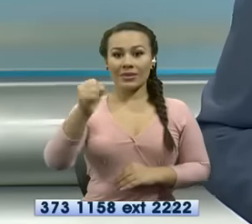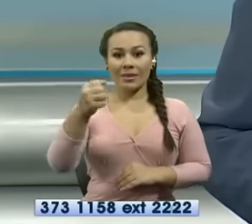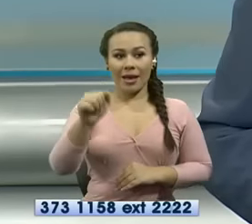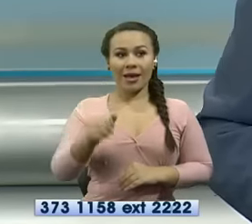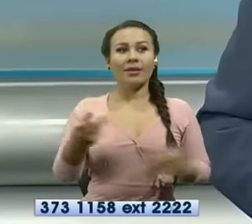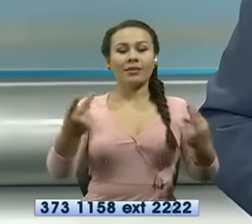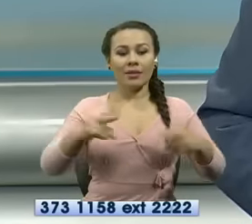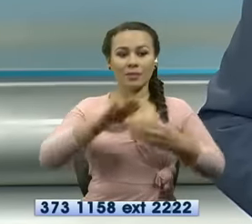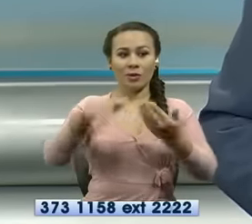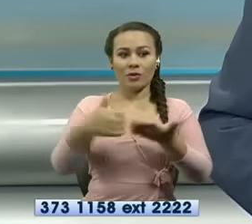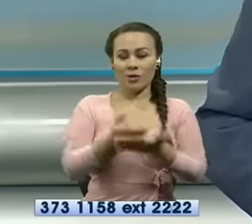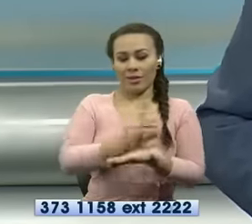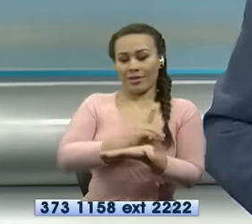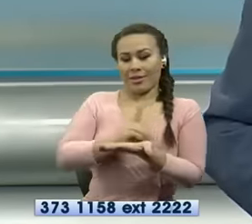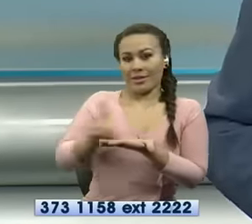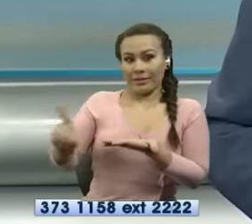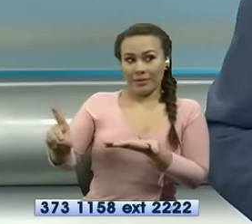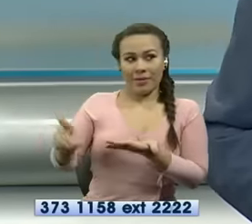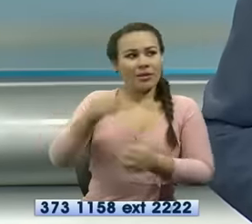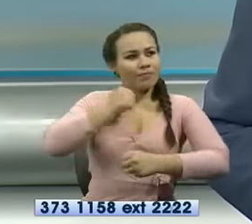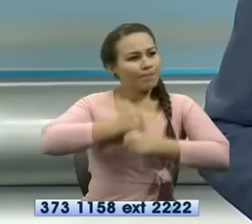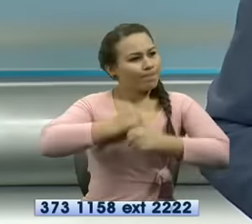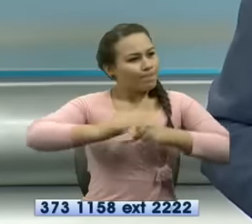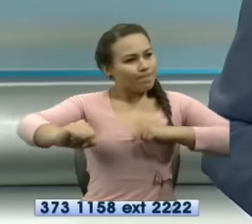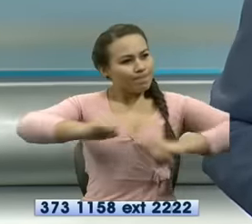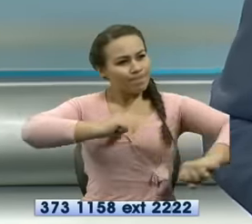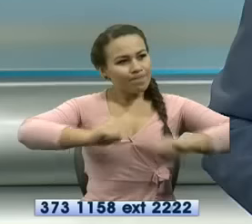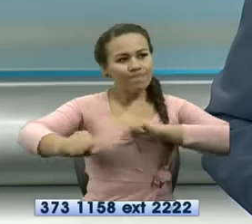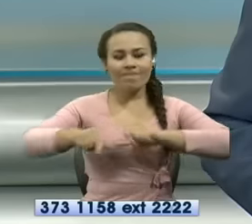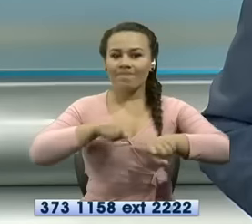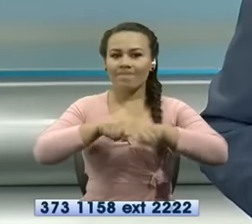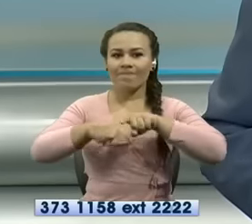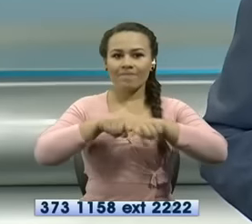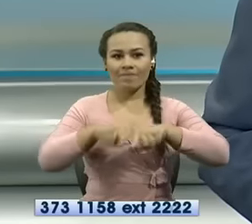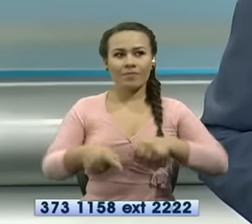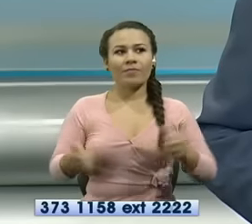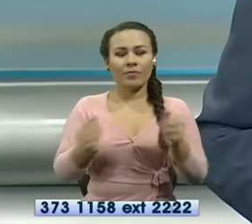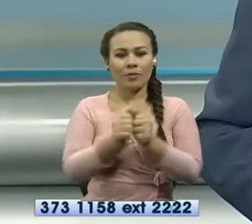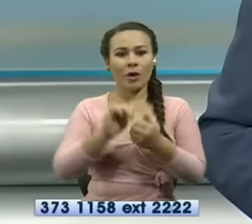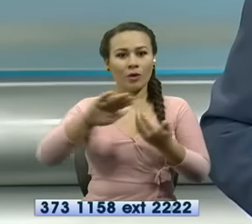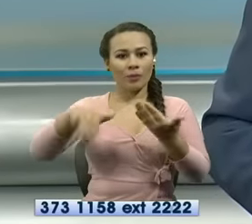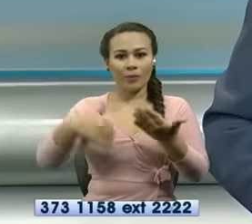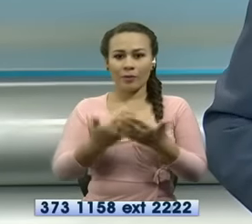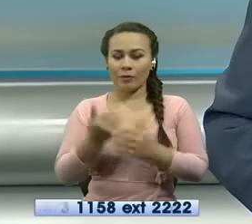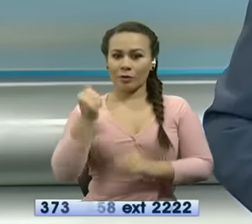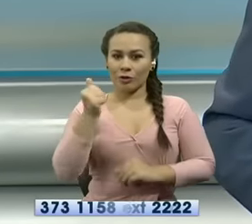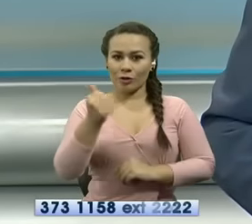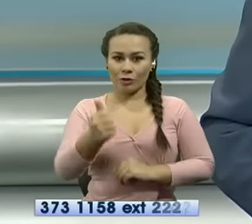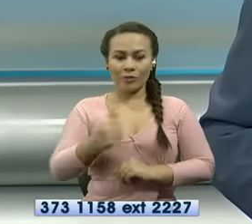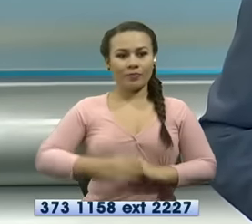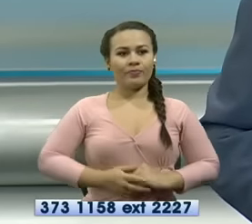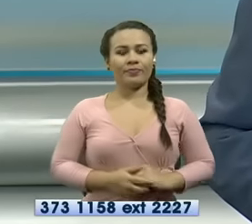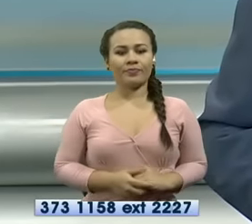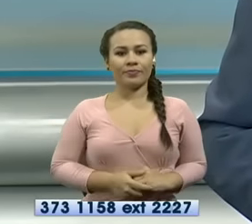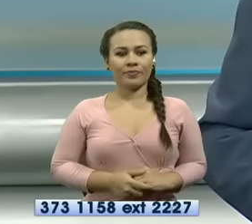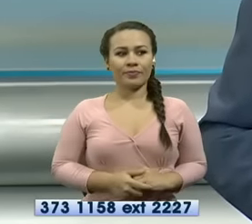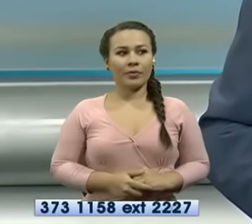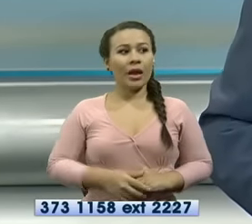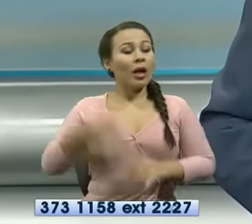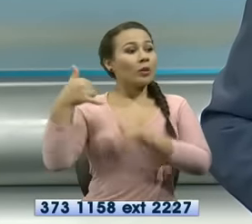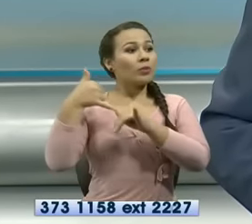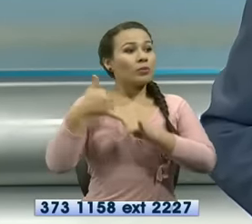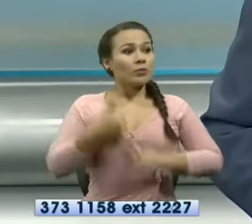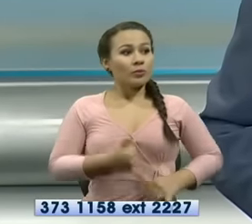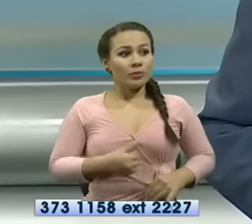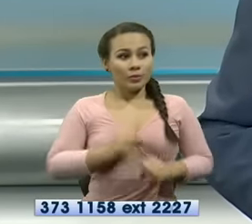de toda una semana de combate total vamos con todo con el programa el club de la mañana